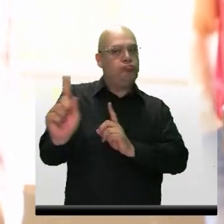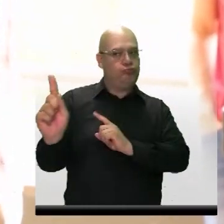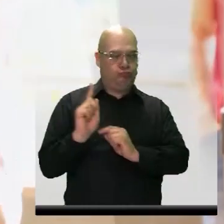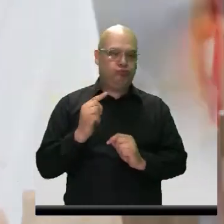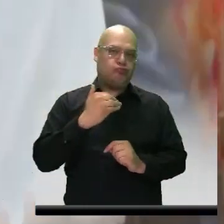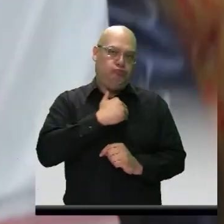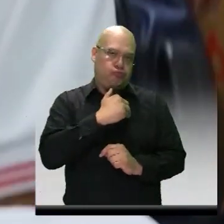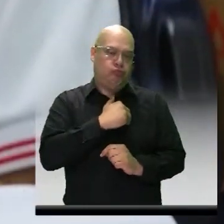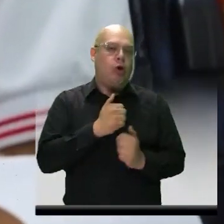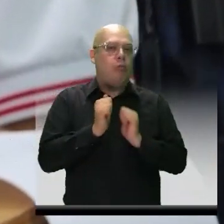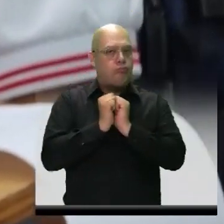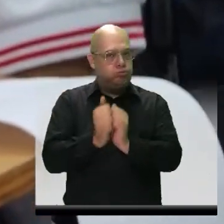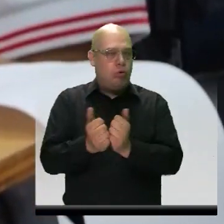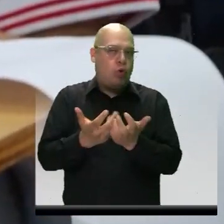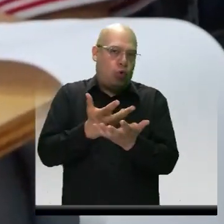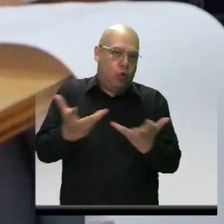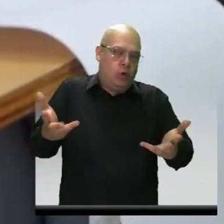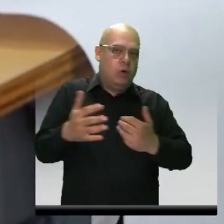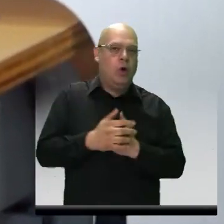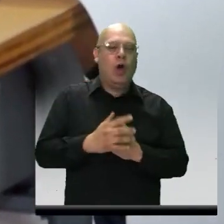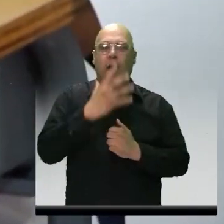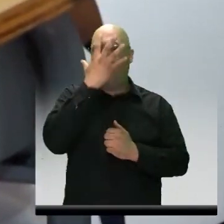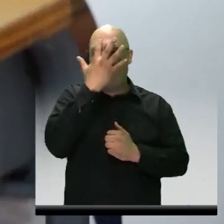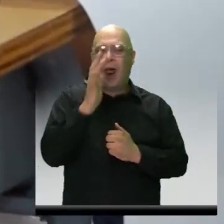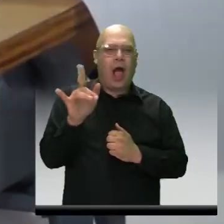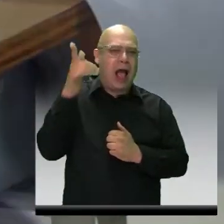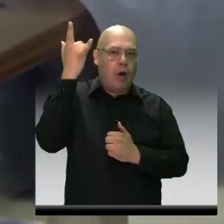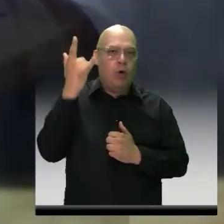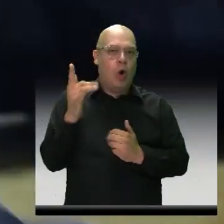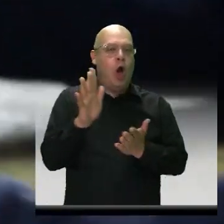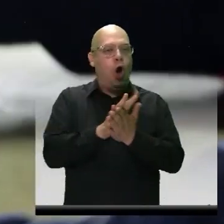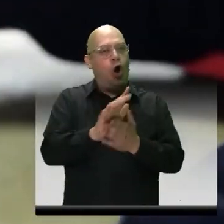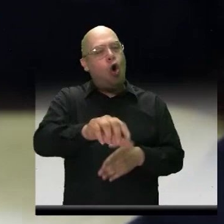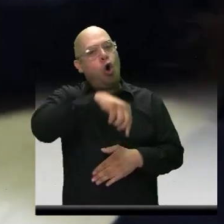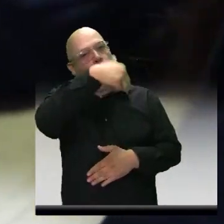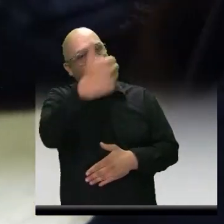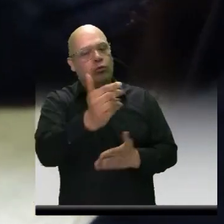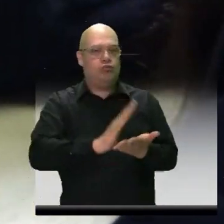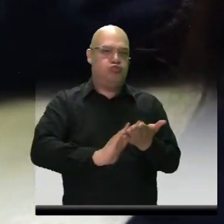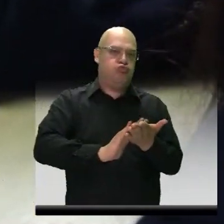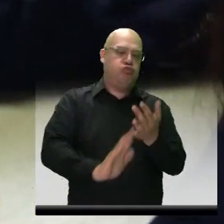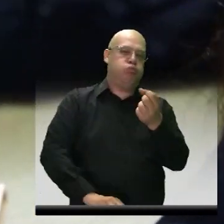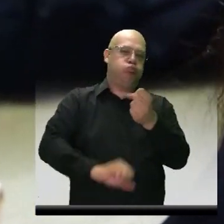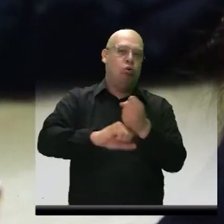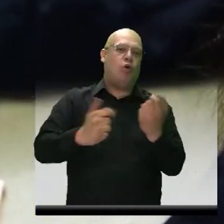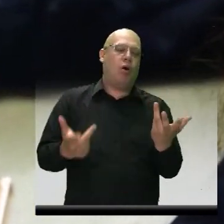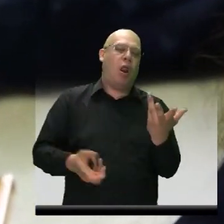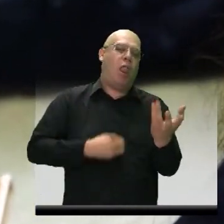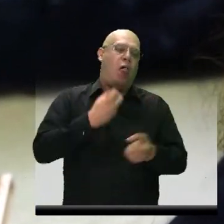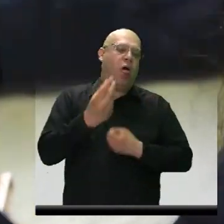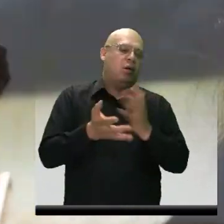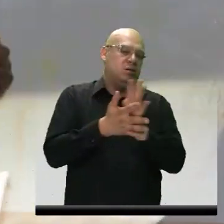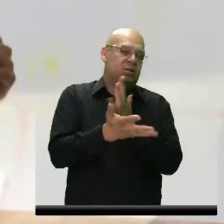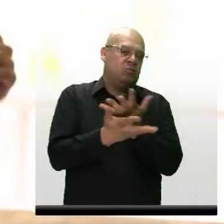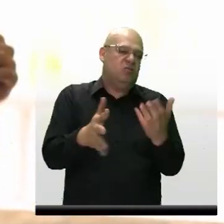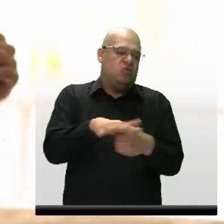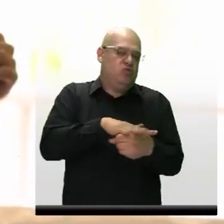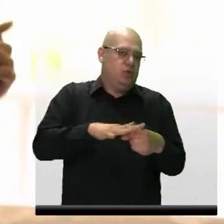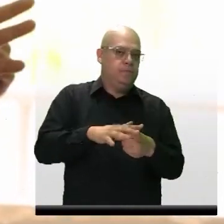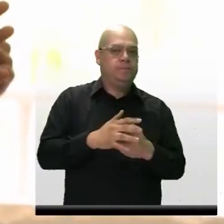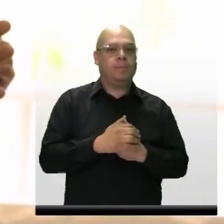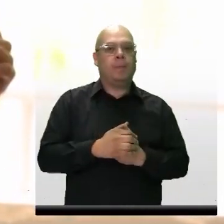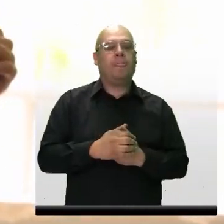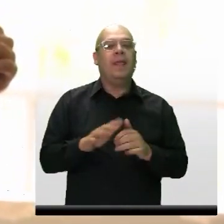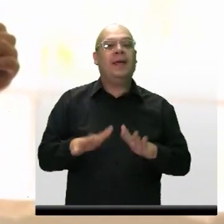pronto no les da pena o alguna cosa, pues ya buscaríamos otra forma de que nos puedan expresar esa situación. Pero en este momento venimos a hacer la